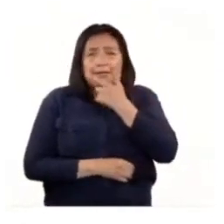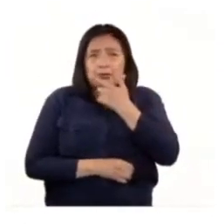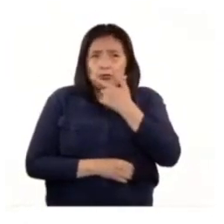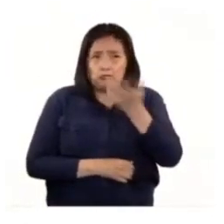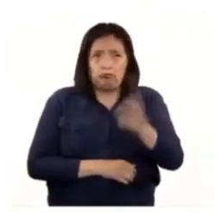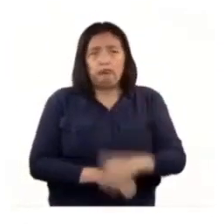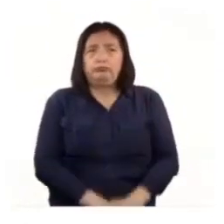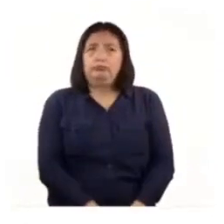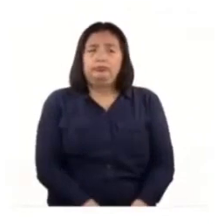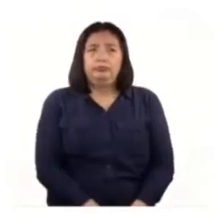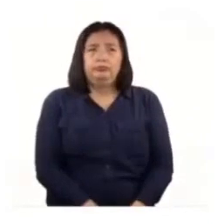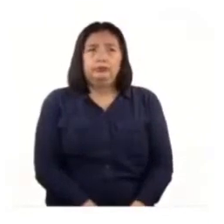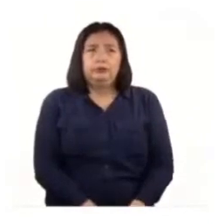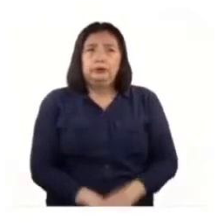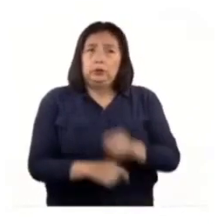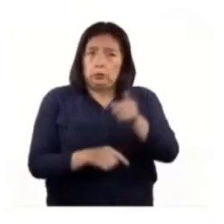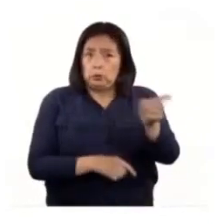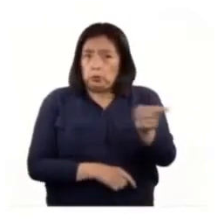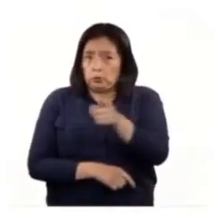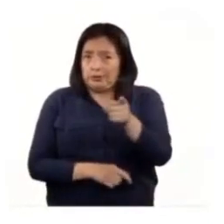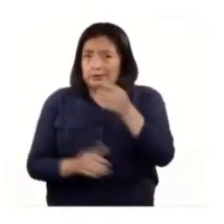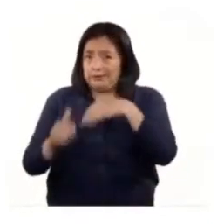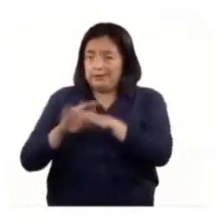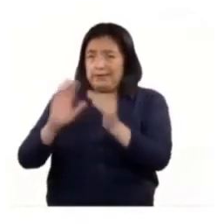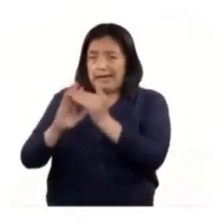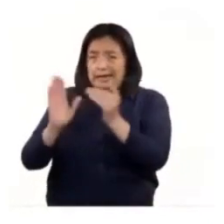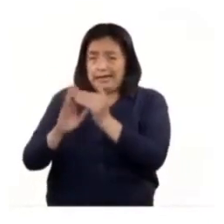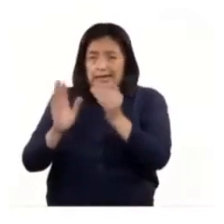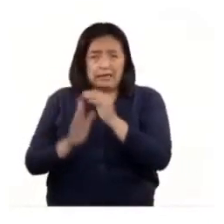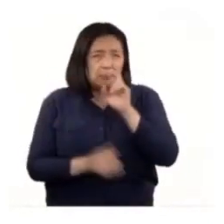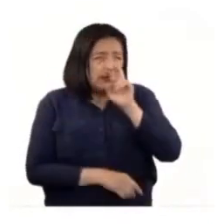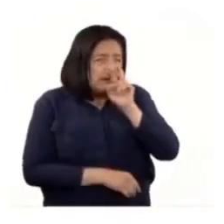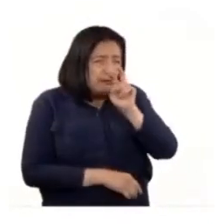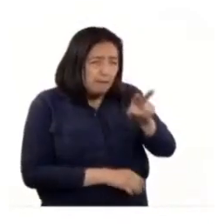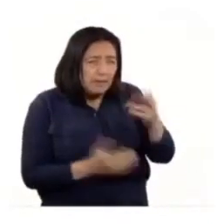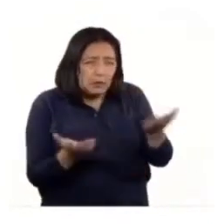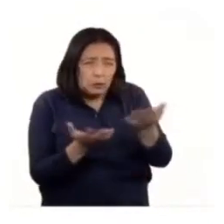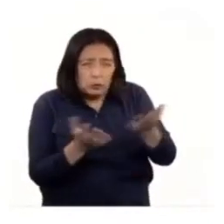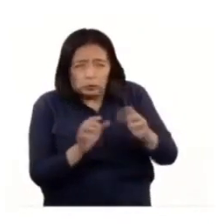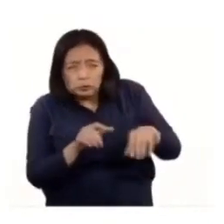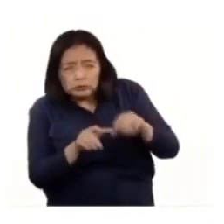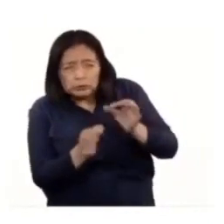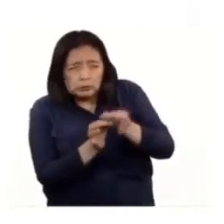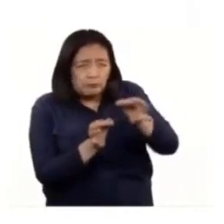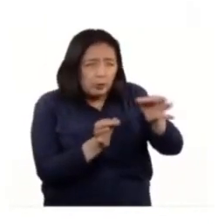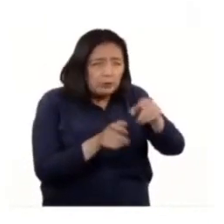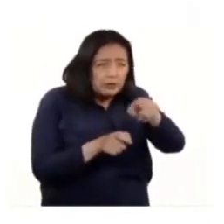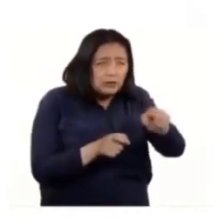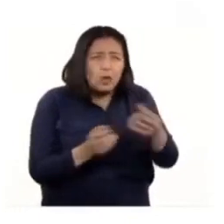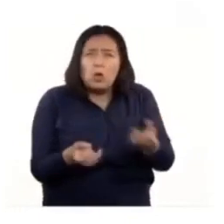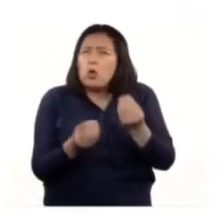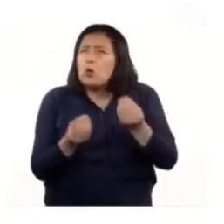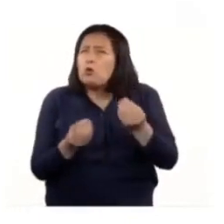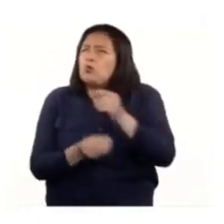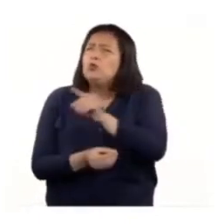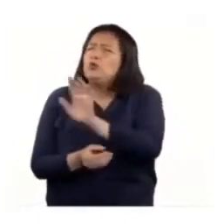amarillo. B. ¿Ustedes en casa identifican su región? B. ¿Cómo se encuentra en relación con la